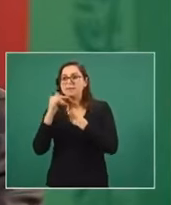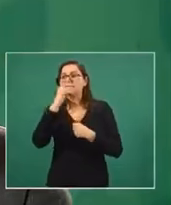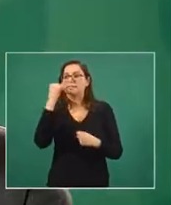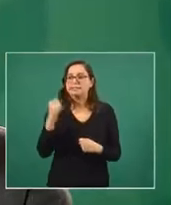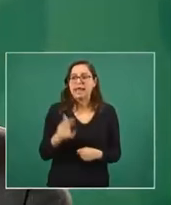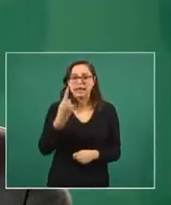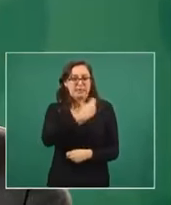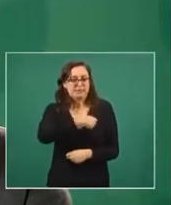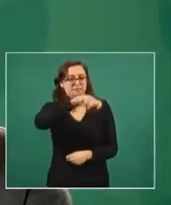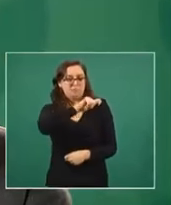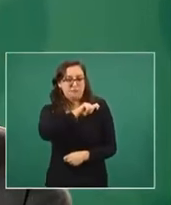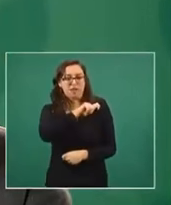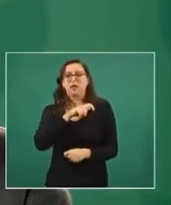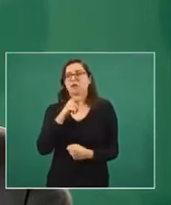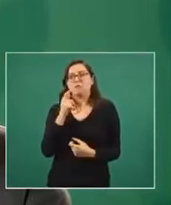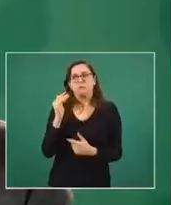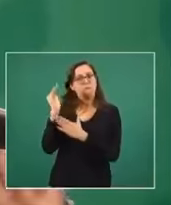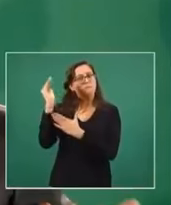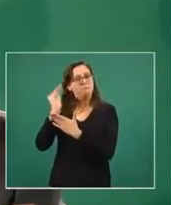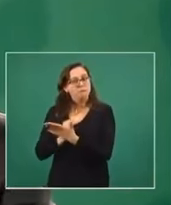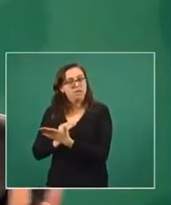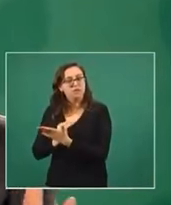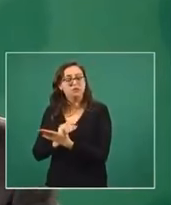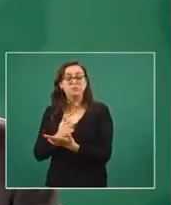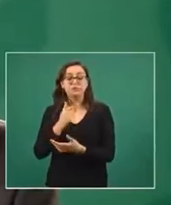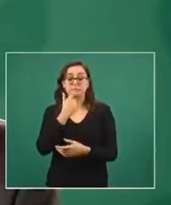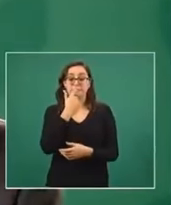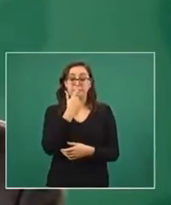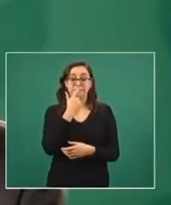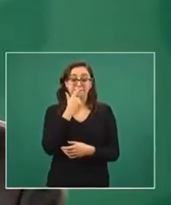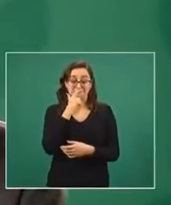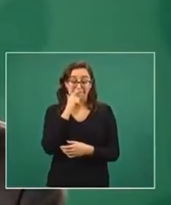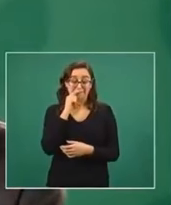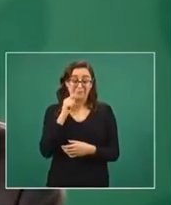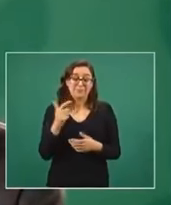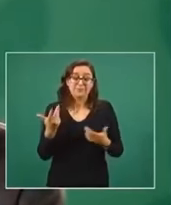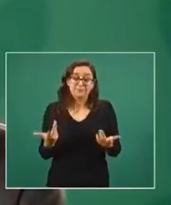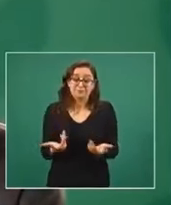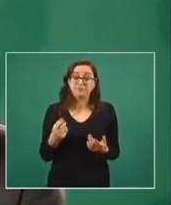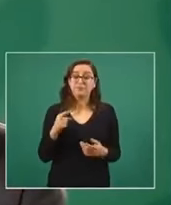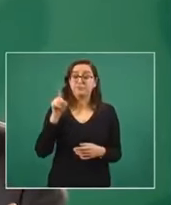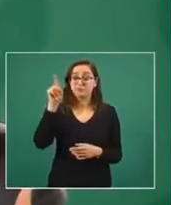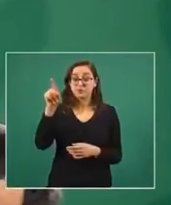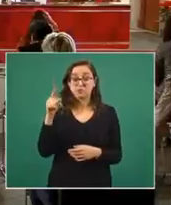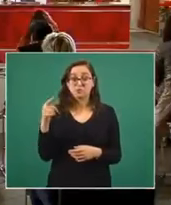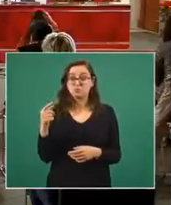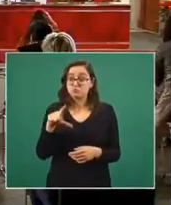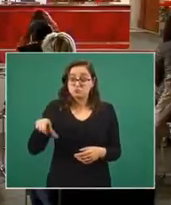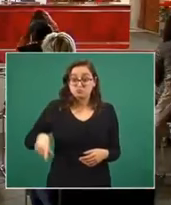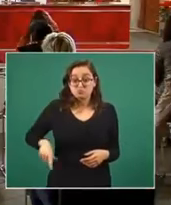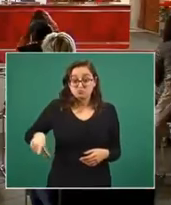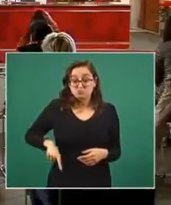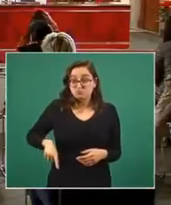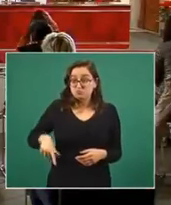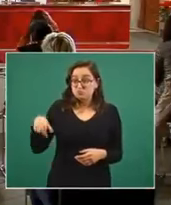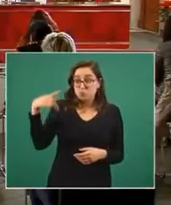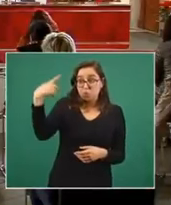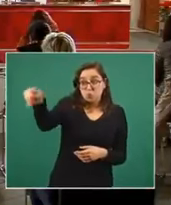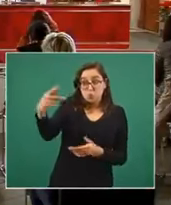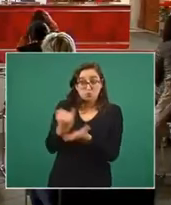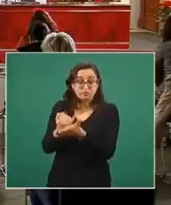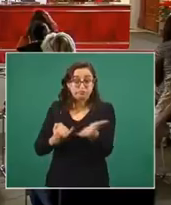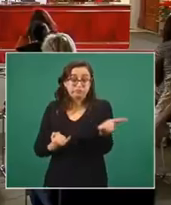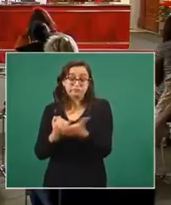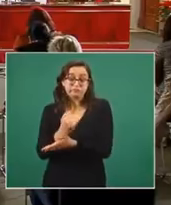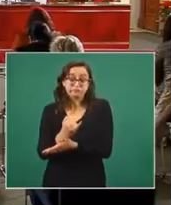o como España al inicio de la epidemia. Entonces, en lo que le corresponde a un gobierno soberano tomó decisiones administrativas